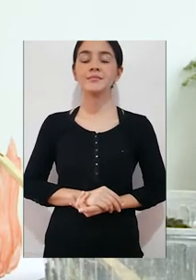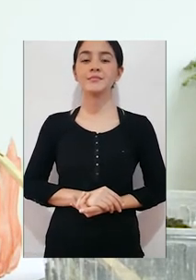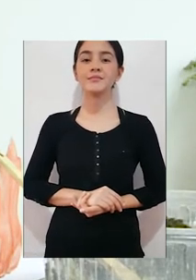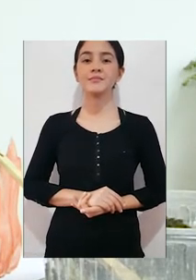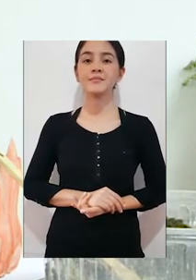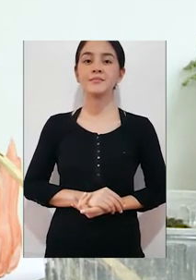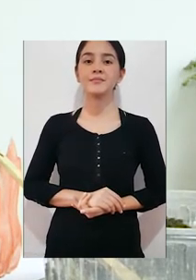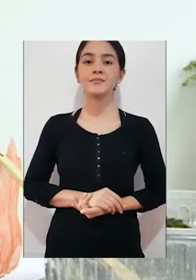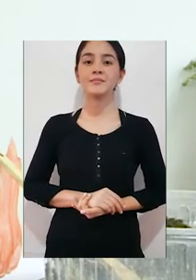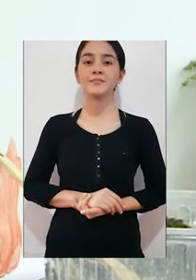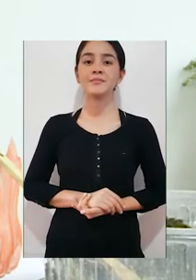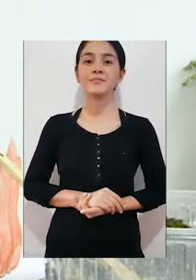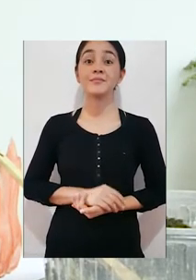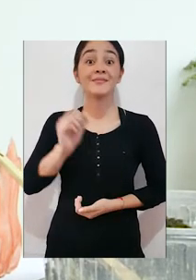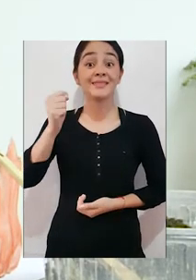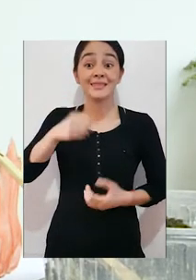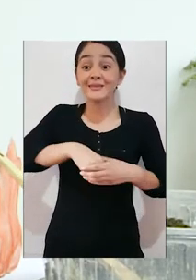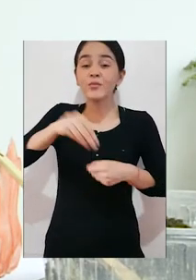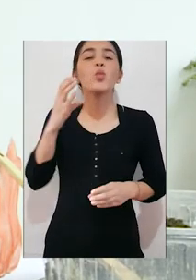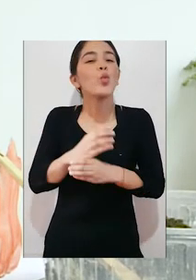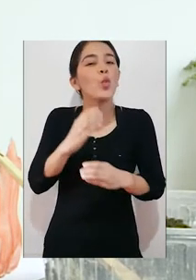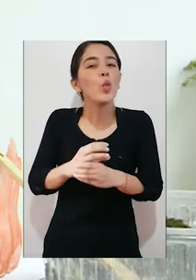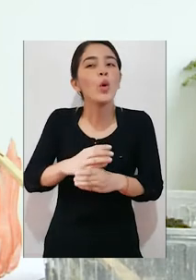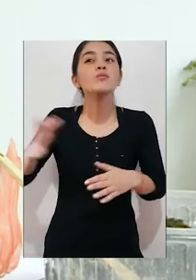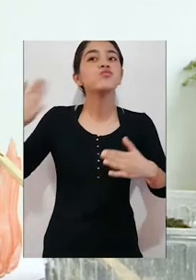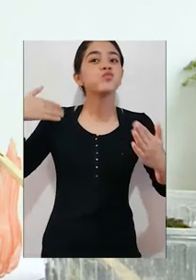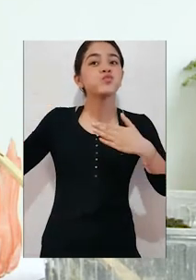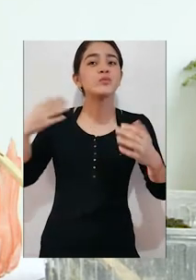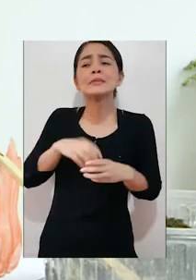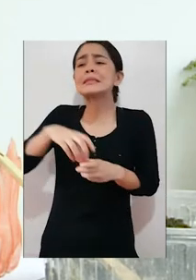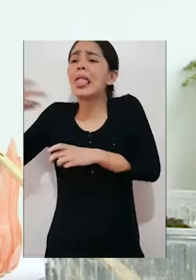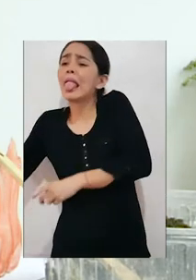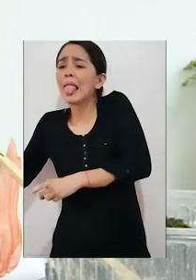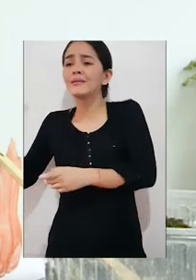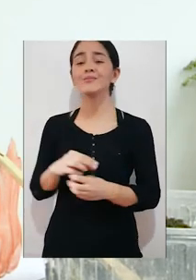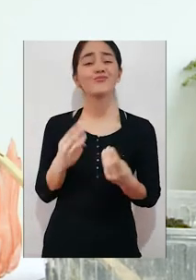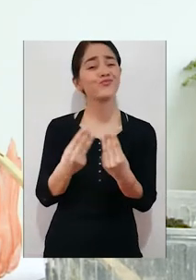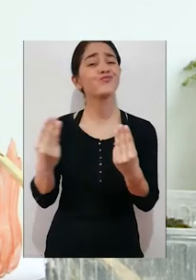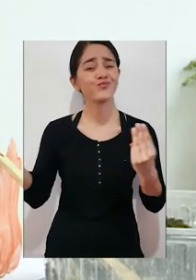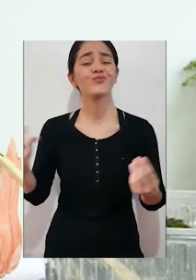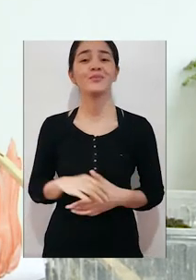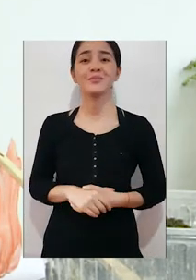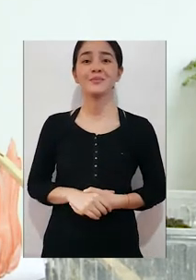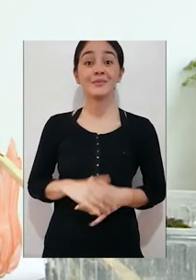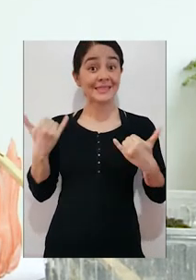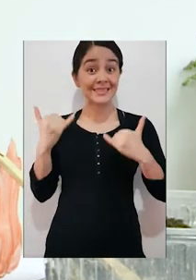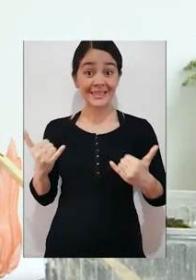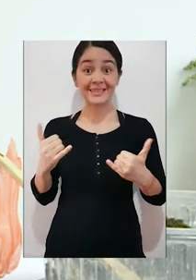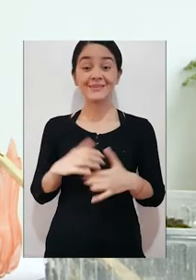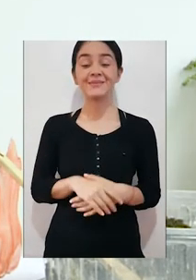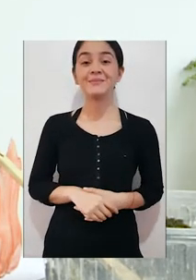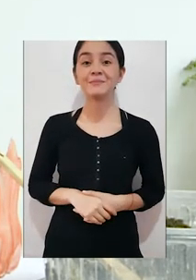Si están en la parte de afuera, cuidado con el aire, porque nos puede botar nuestros materiales. Ahora, cuando ya lo tengamos,